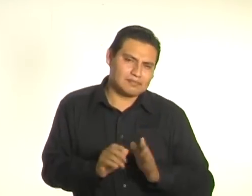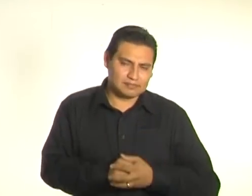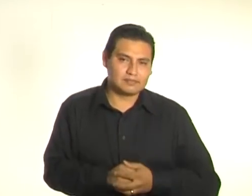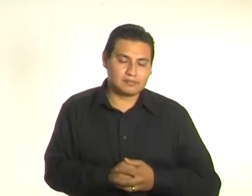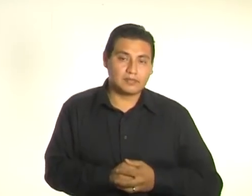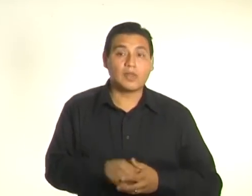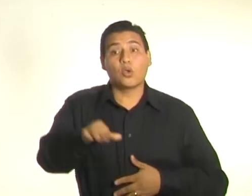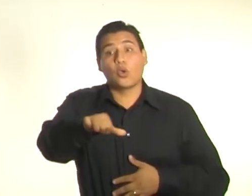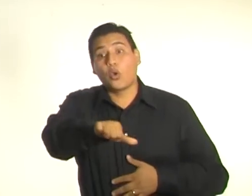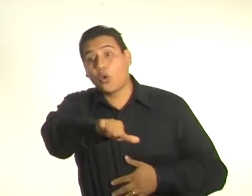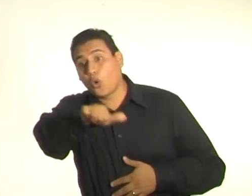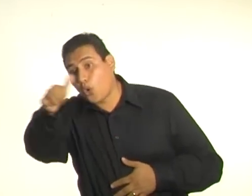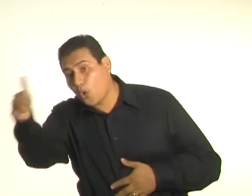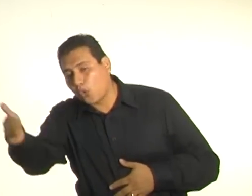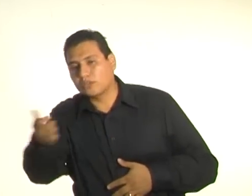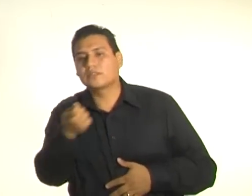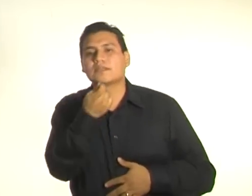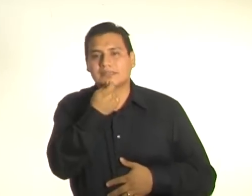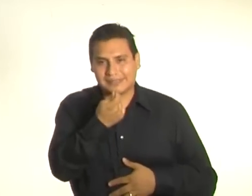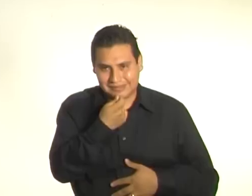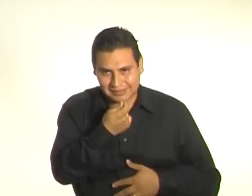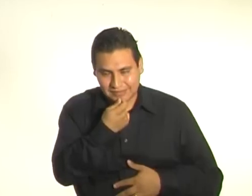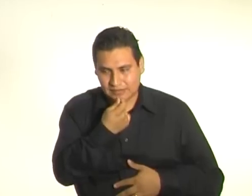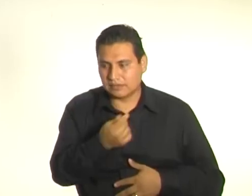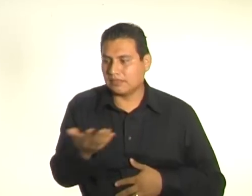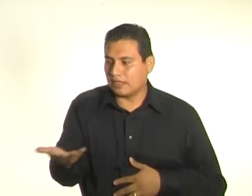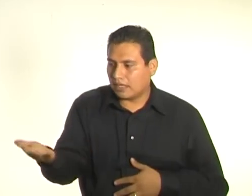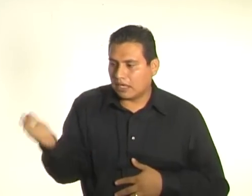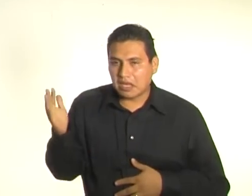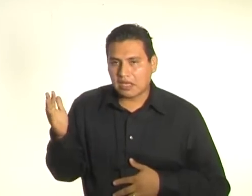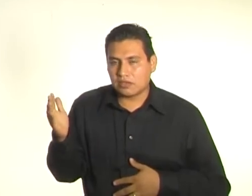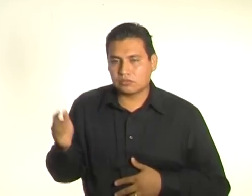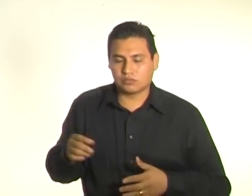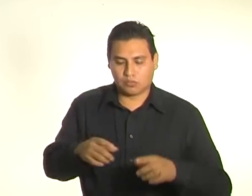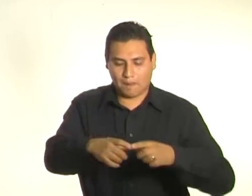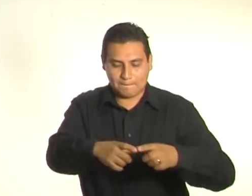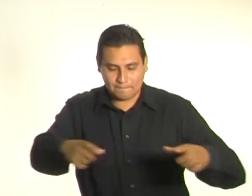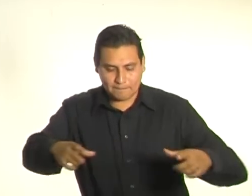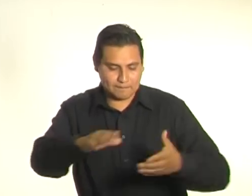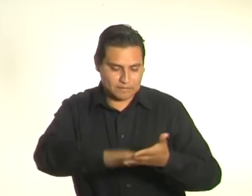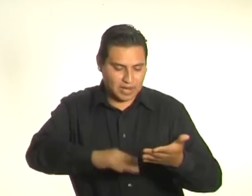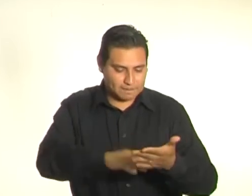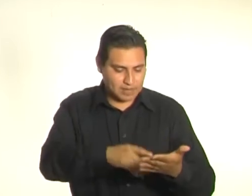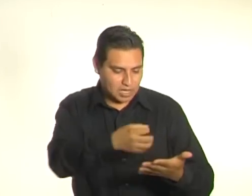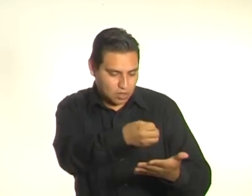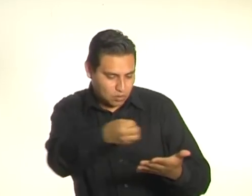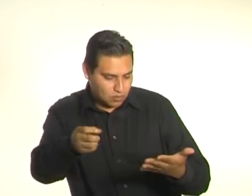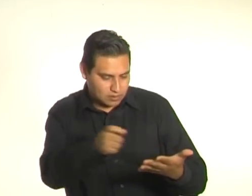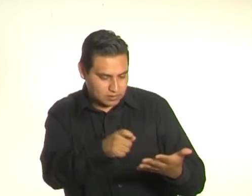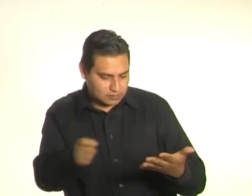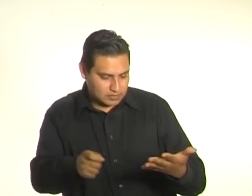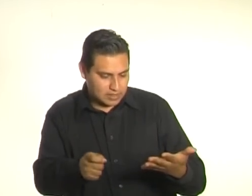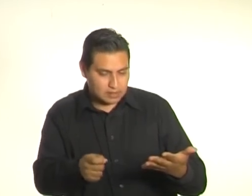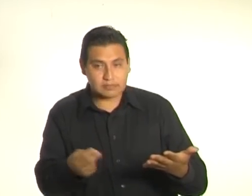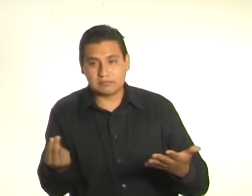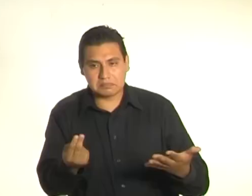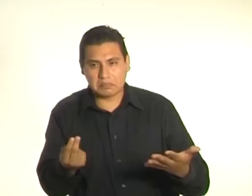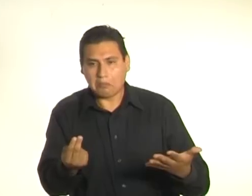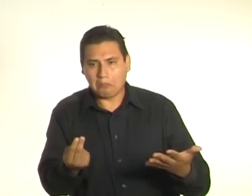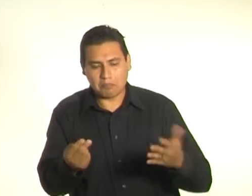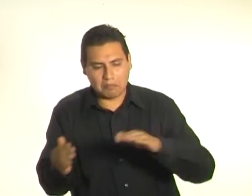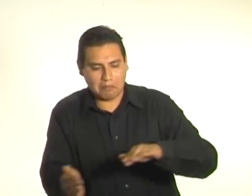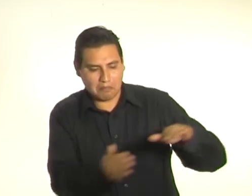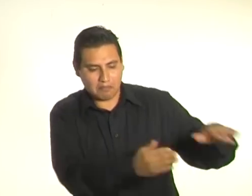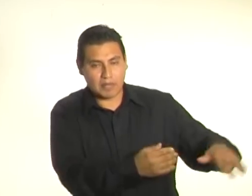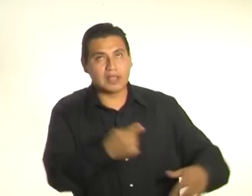muy desarrollada de poder explicar sin necesidad de tener las tarjetas. Lo que sí